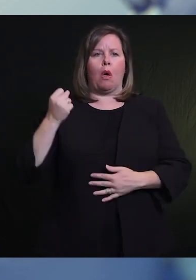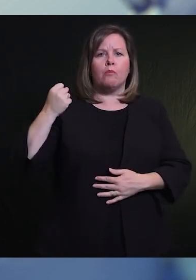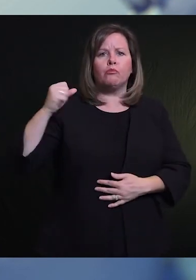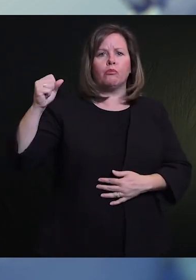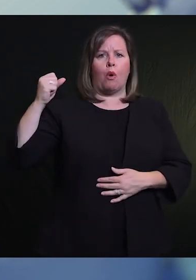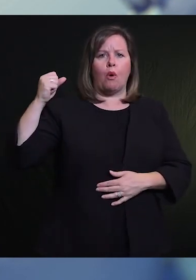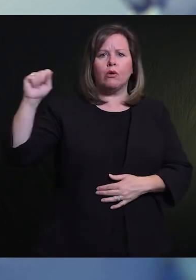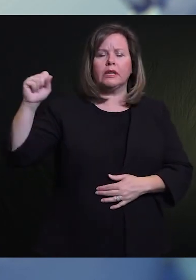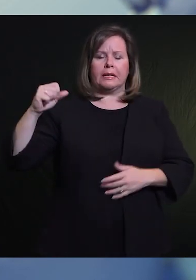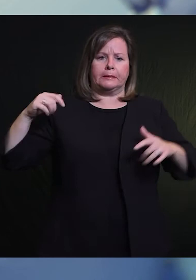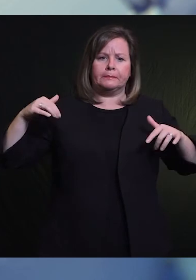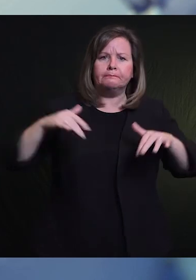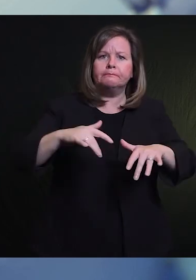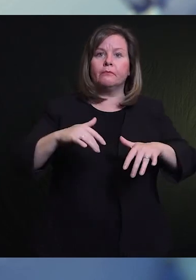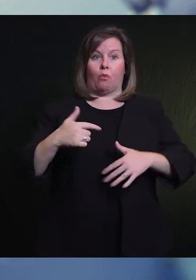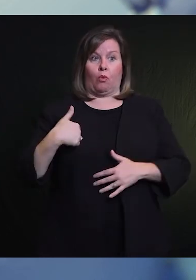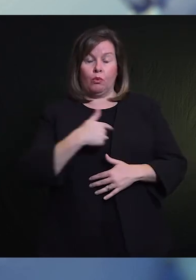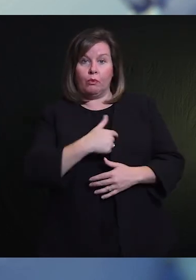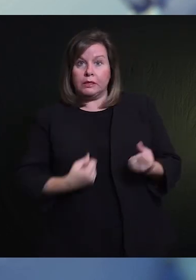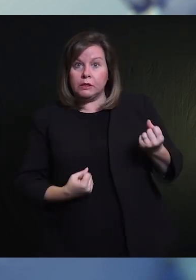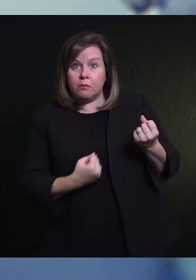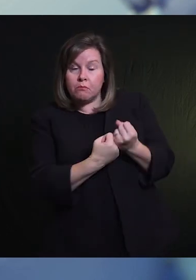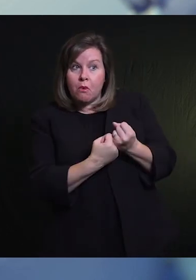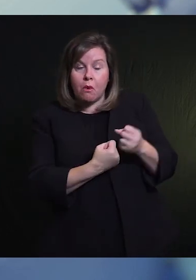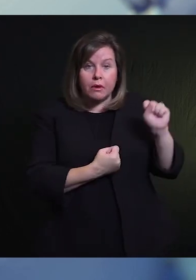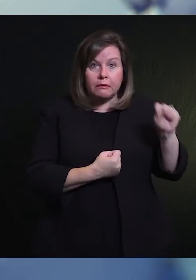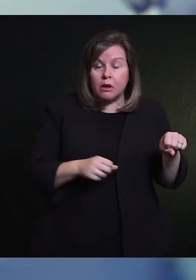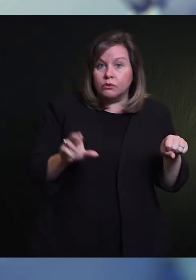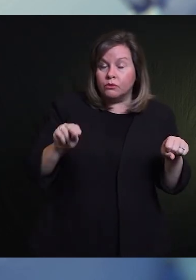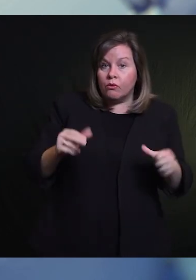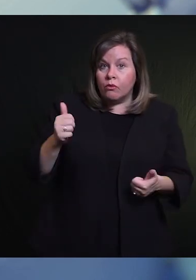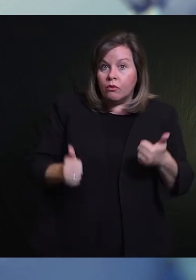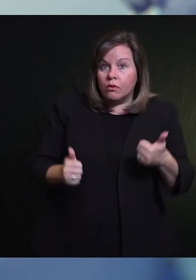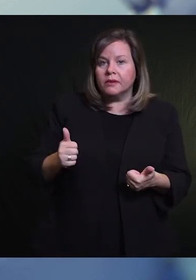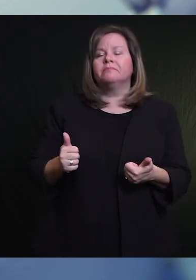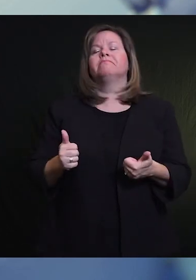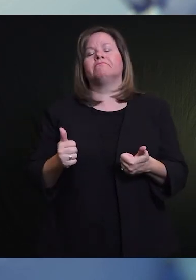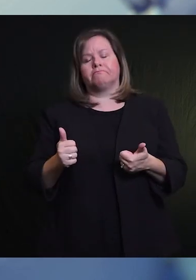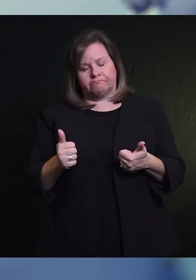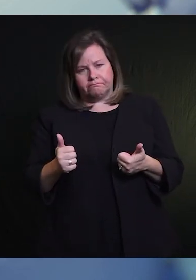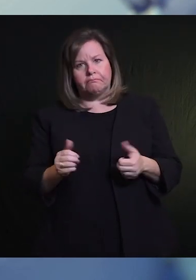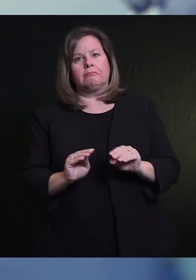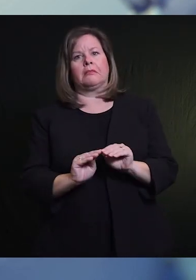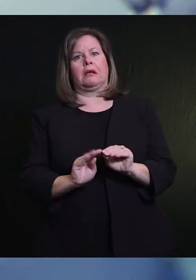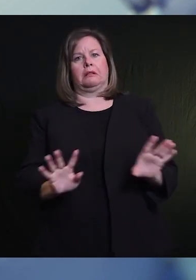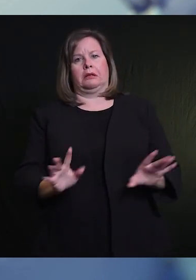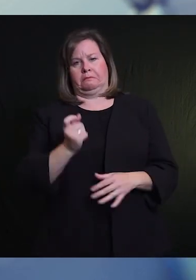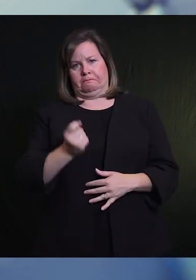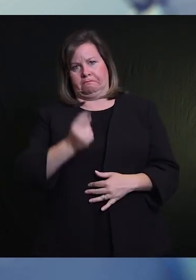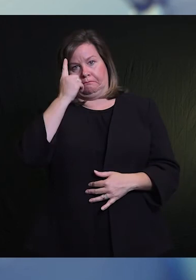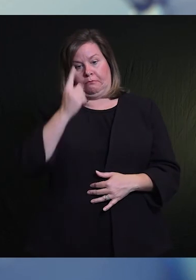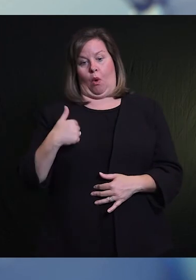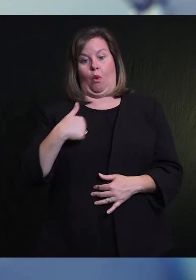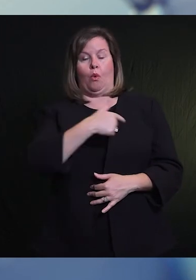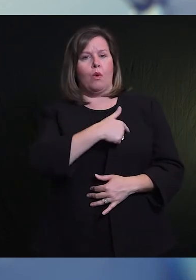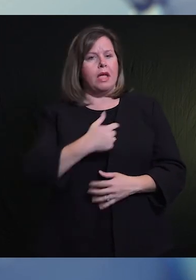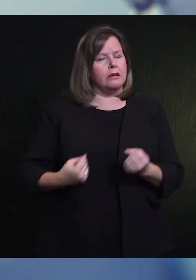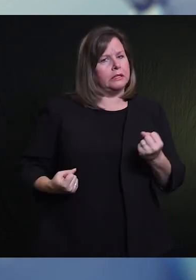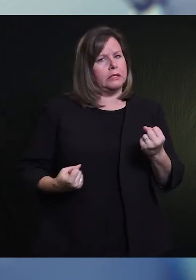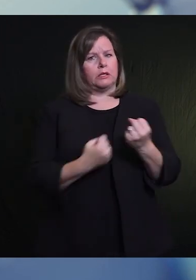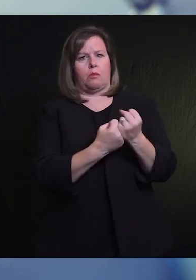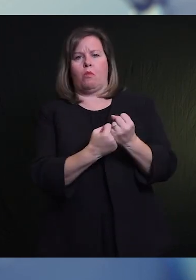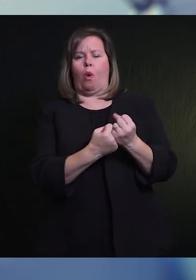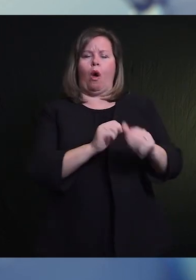ellos y apoyamos eso. Y quiero ser claro, aquí en el Condado de Kent apoyamos firmemente a todos los que rechazan el racismo,